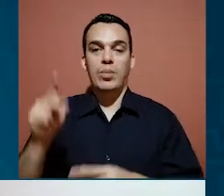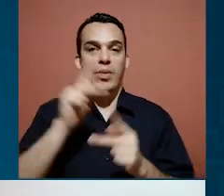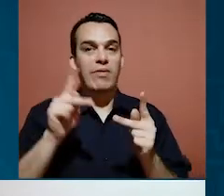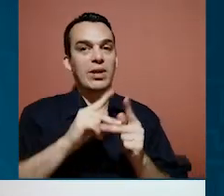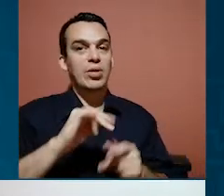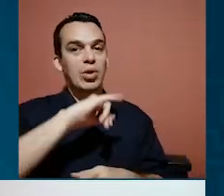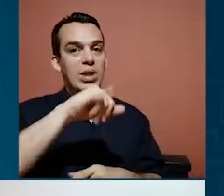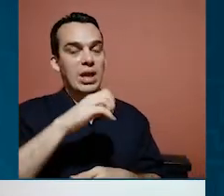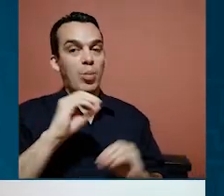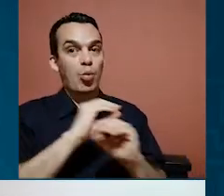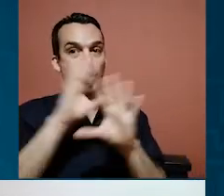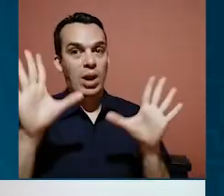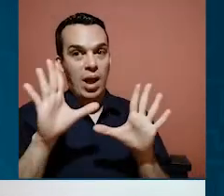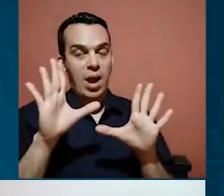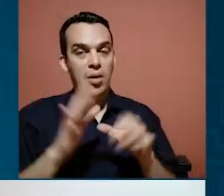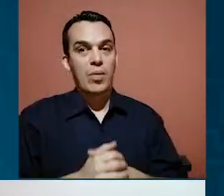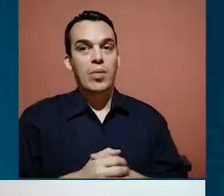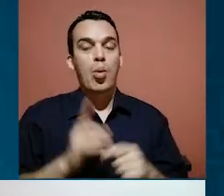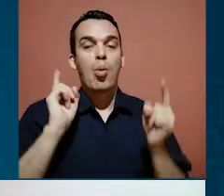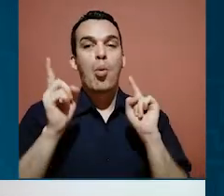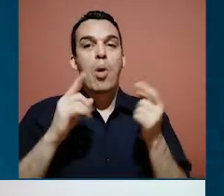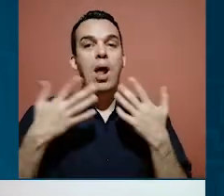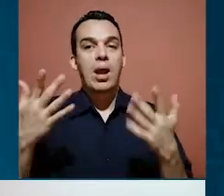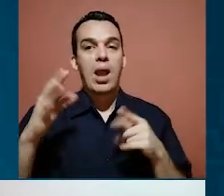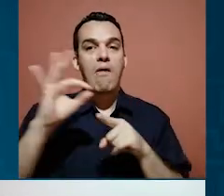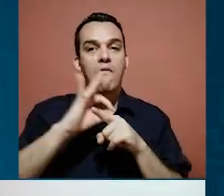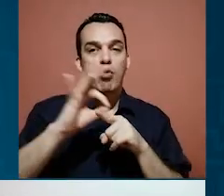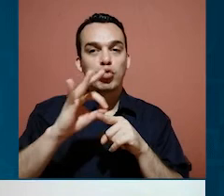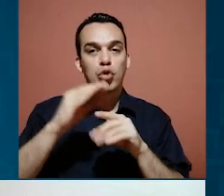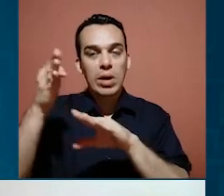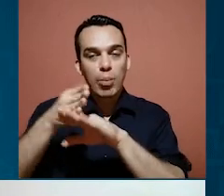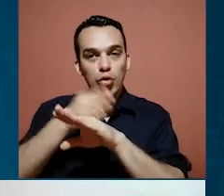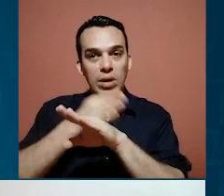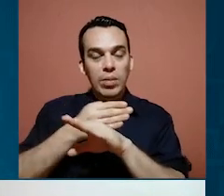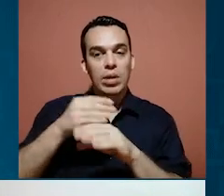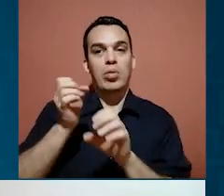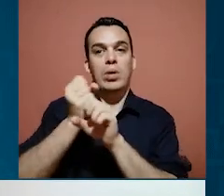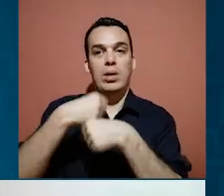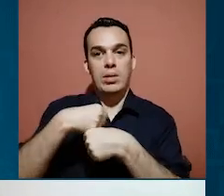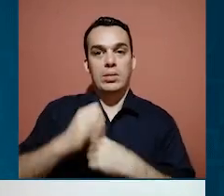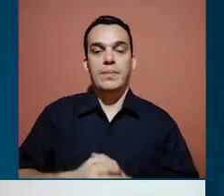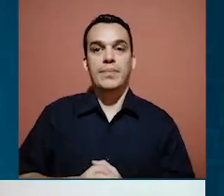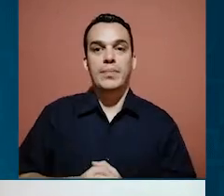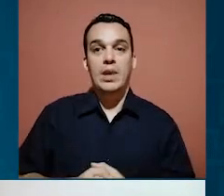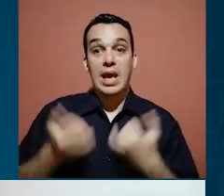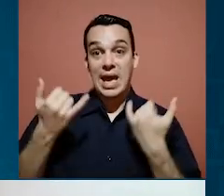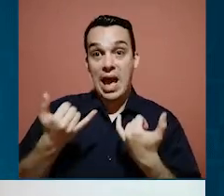Perfecto, Jenny. Nos queda muy claro, ¿verdad? Cuál es la función y el procedimiento a seguir.